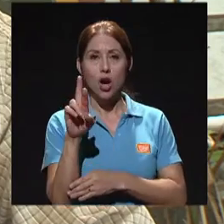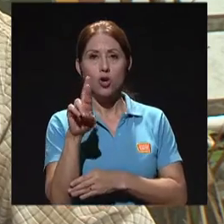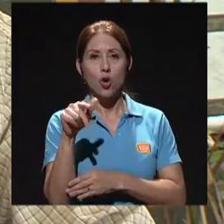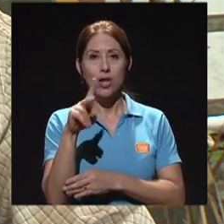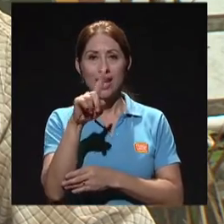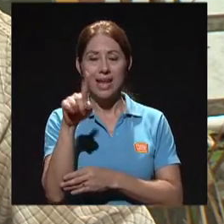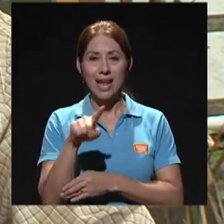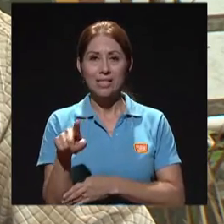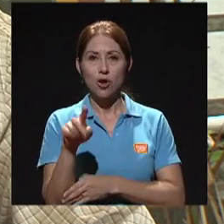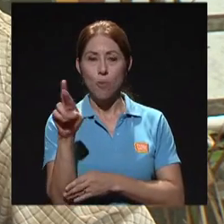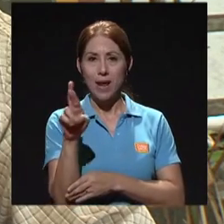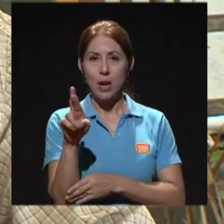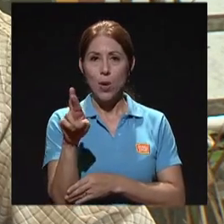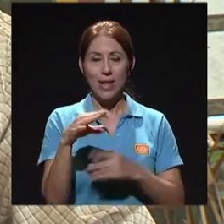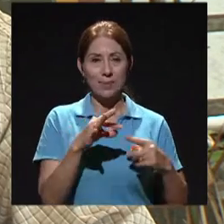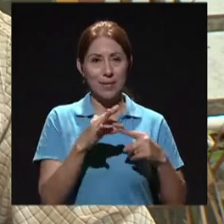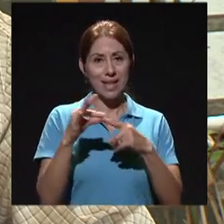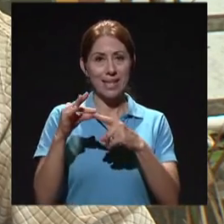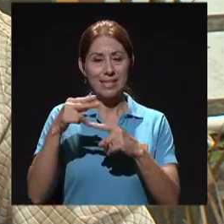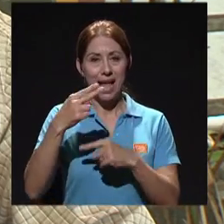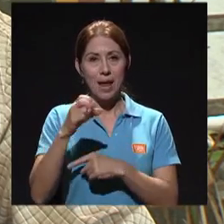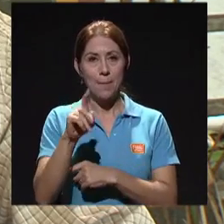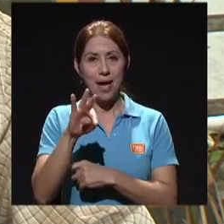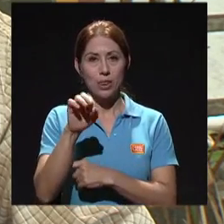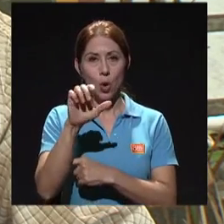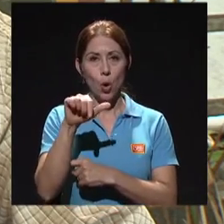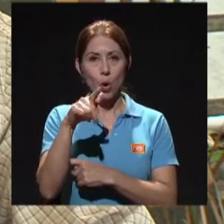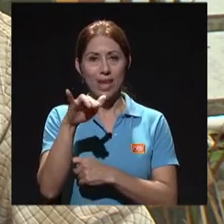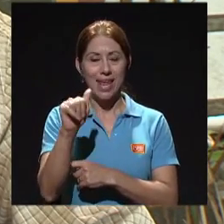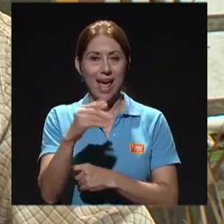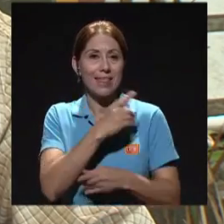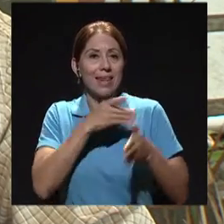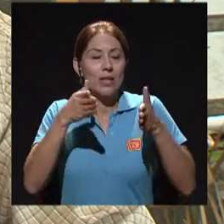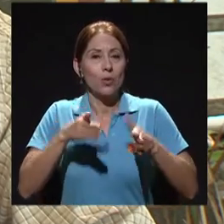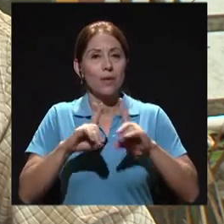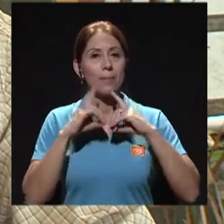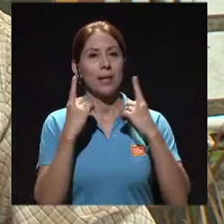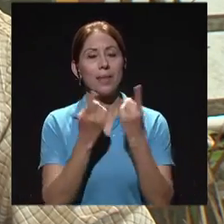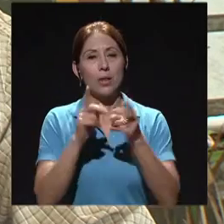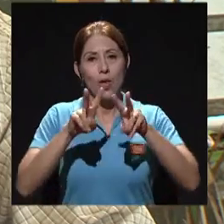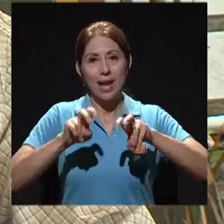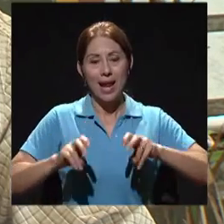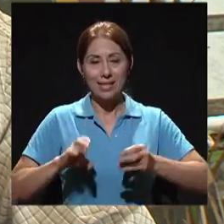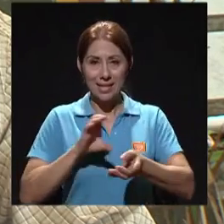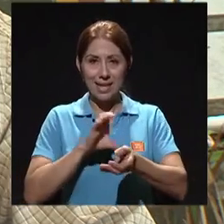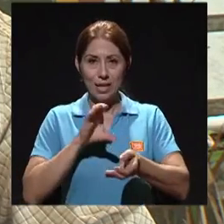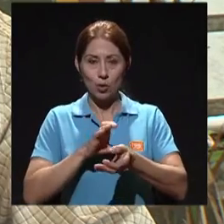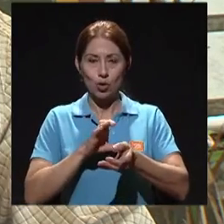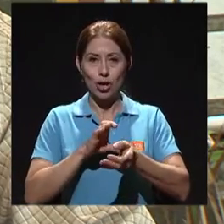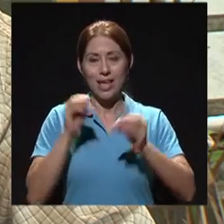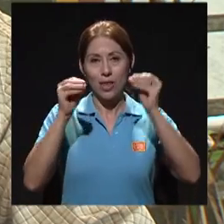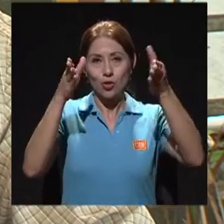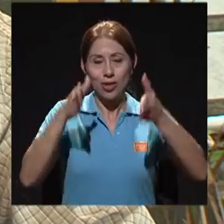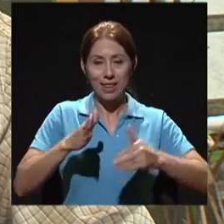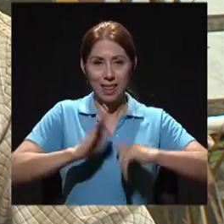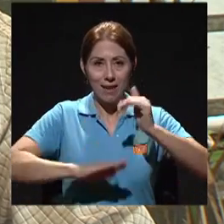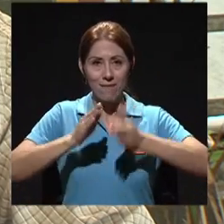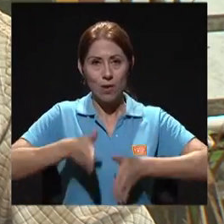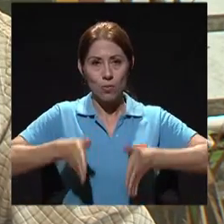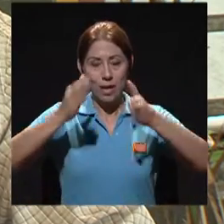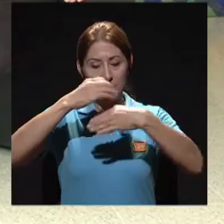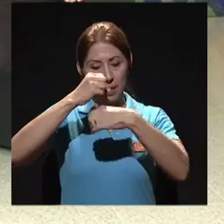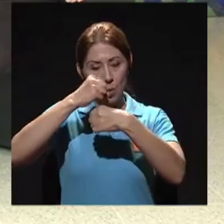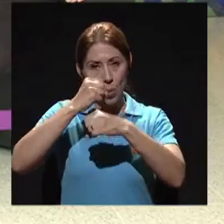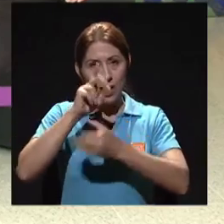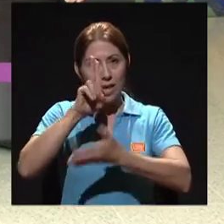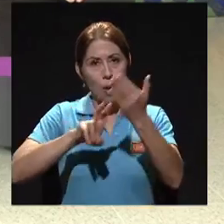especialista en hematología, director del Departamento de Análisis Clínicos y docente de la Facultad de Microbiología de la Universidad de